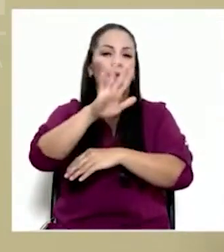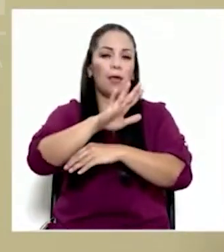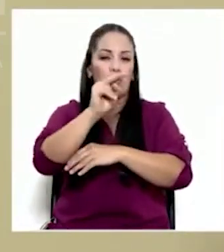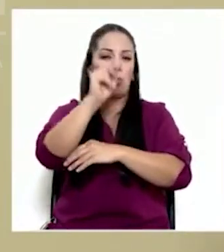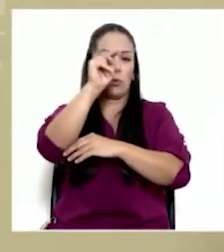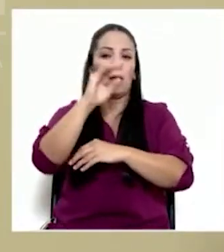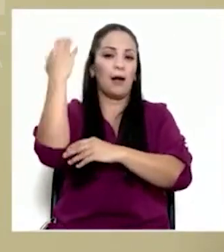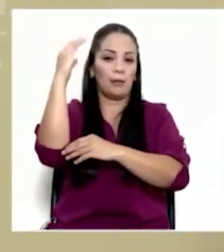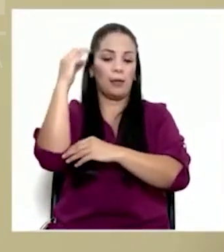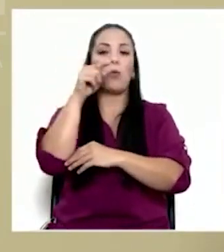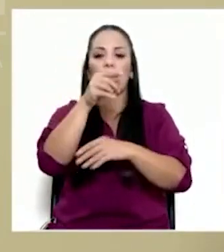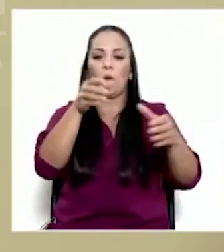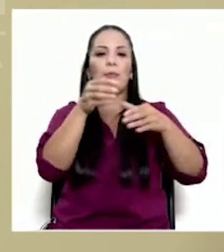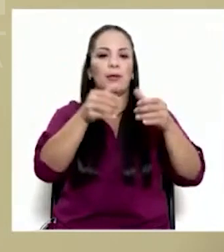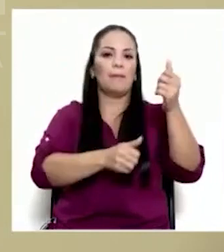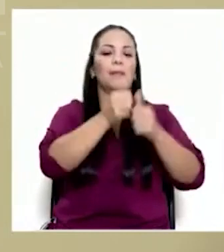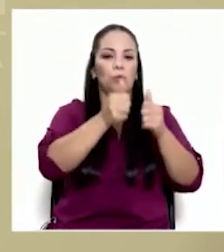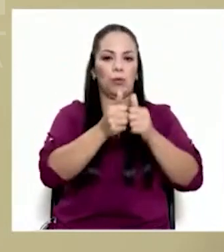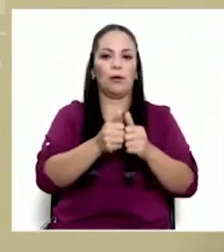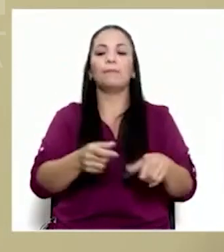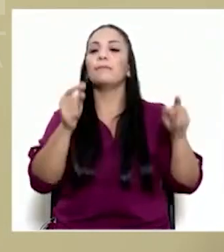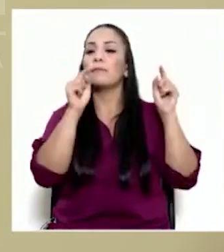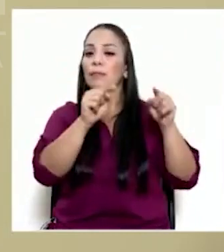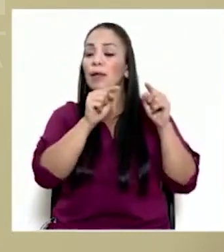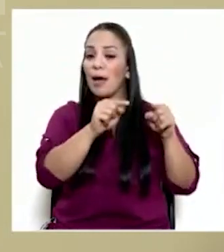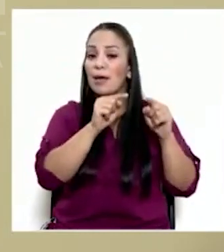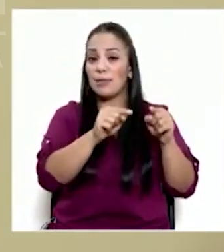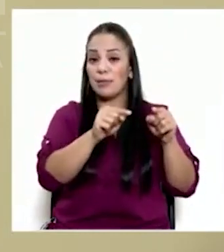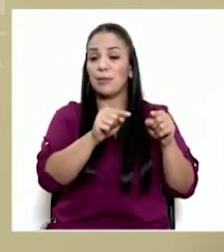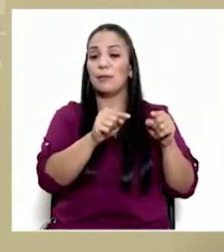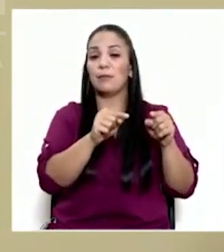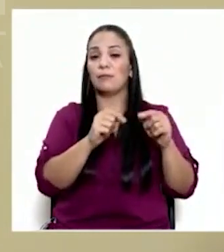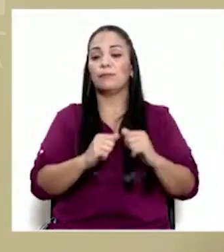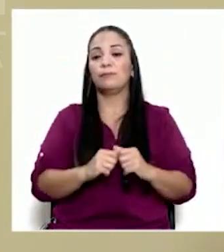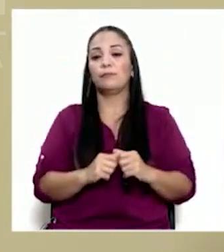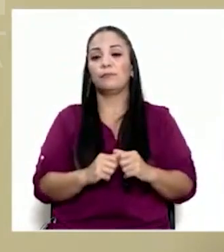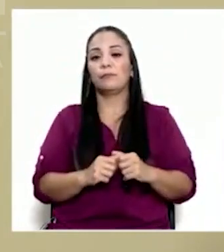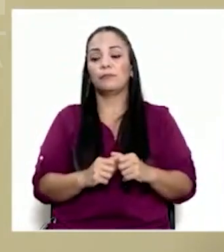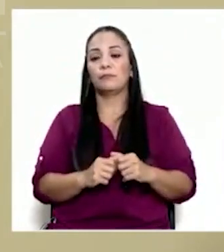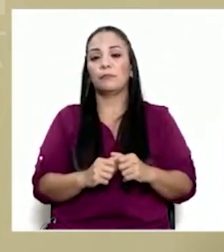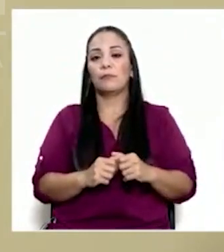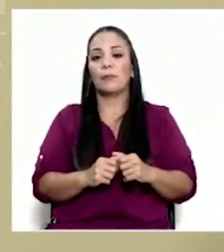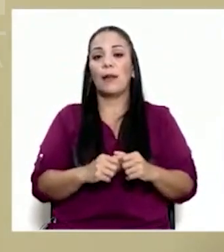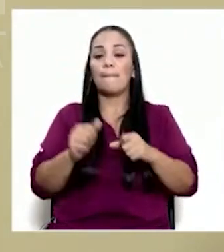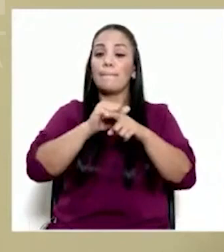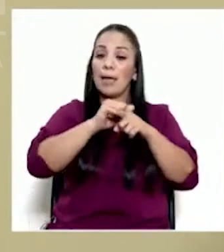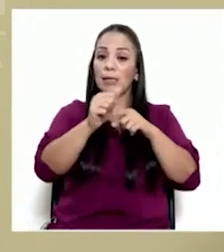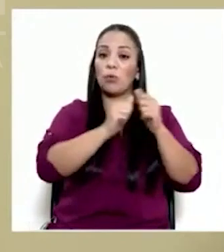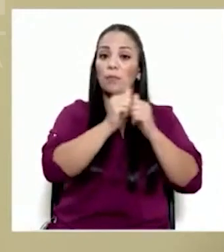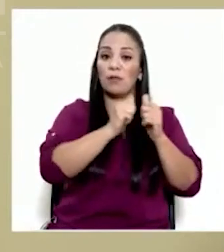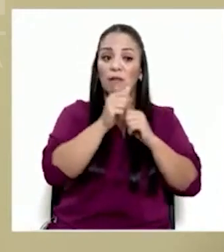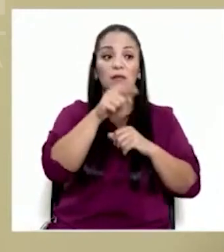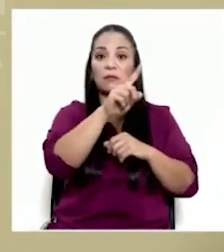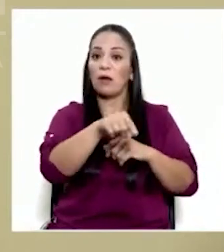comercia la enorme mayoría. Y ahí es donde se han eliminado las prácticas competitivas y